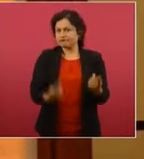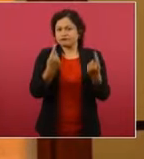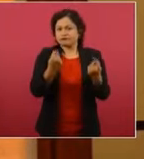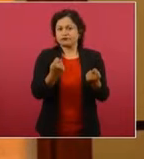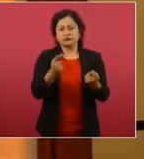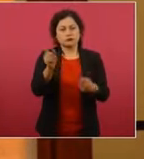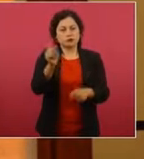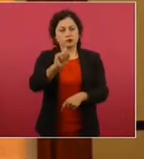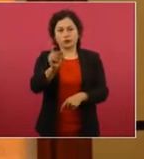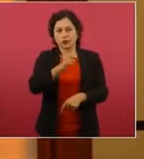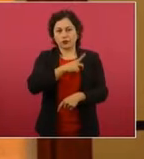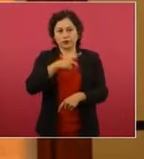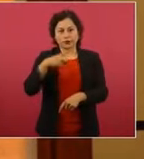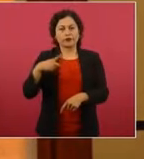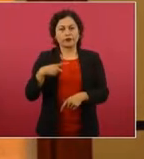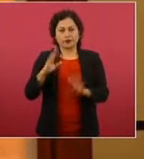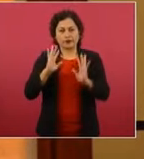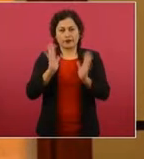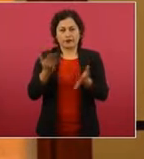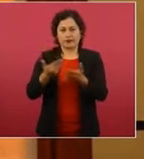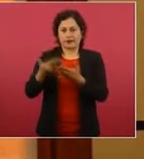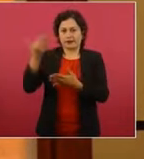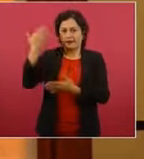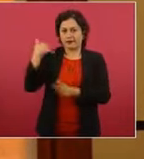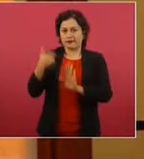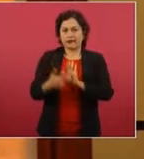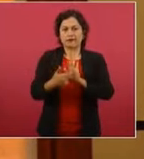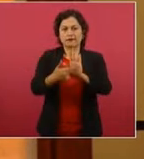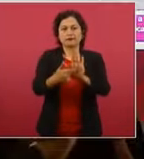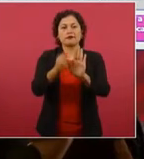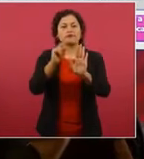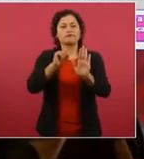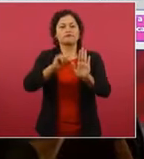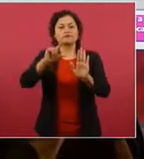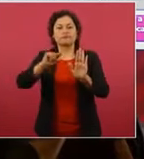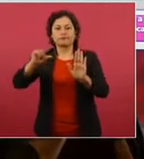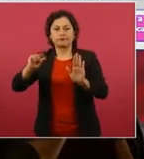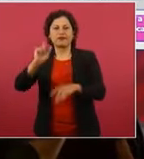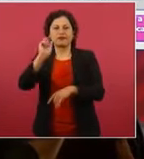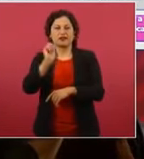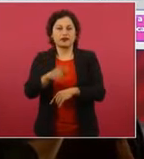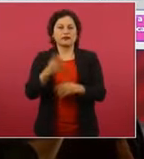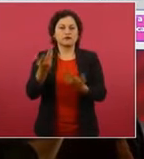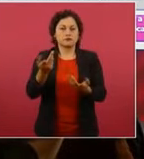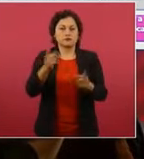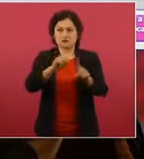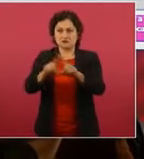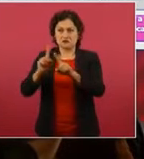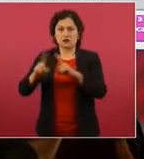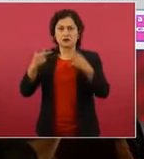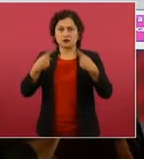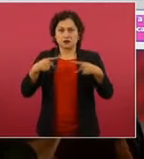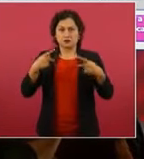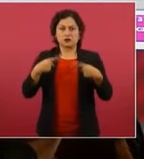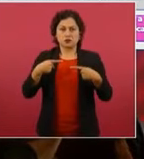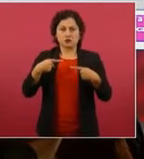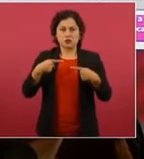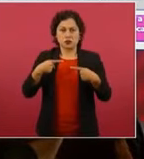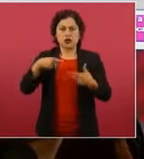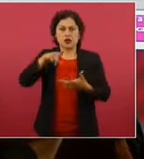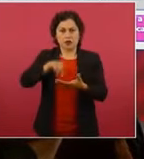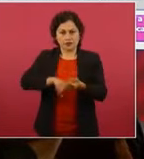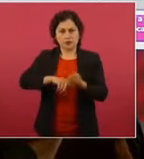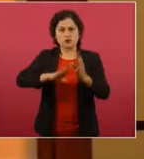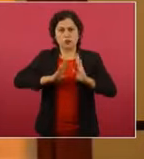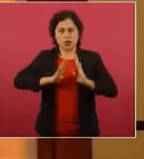Inclusive ya lo vimos en las gráficas anteriores, como hemos tenido personal que ha violado derechos humanos